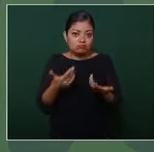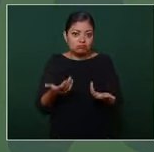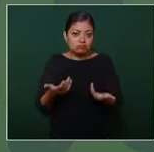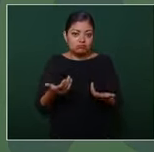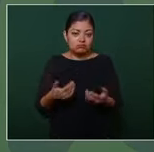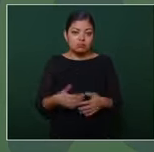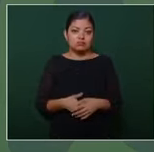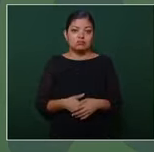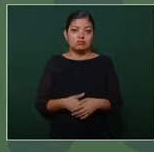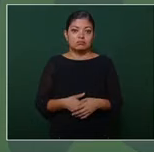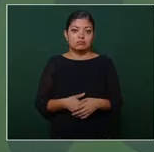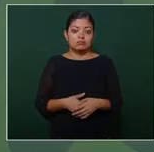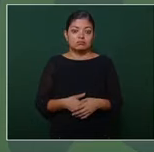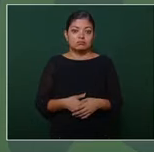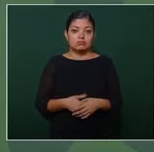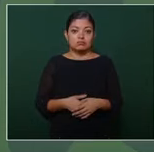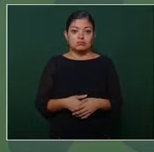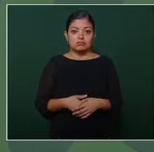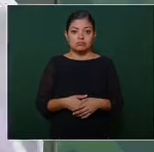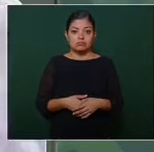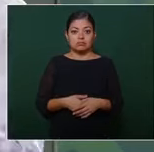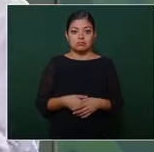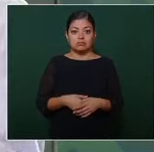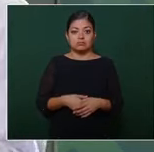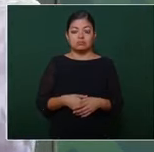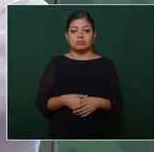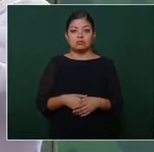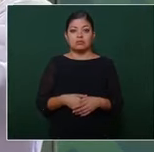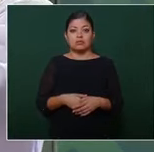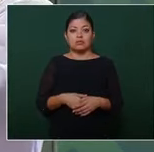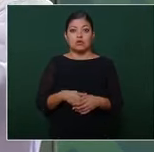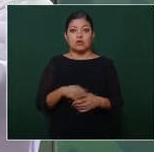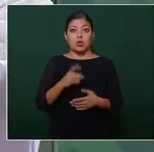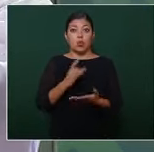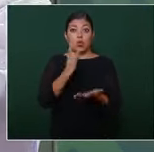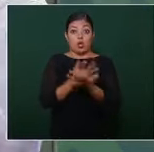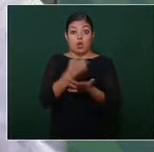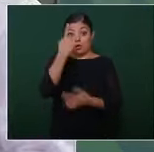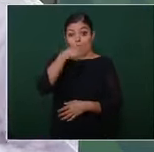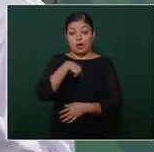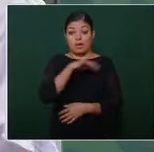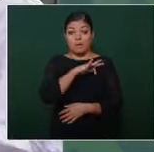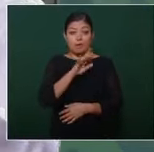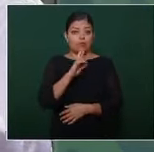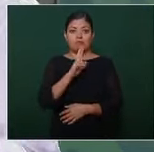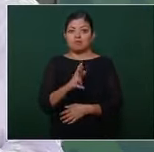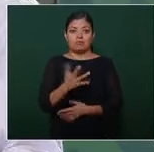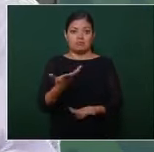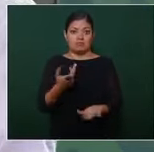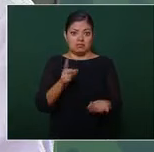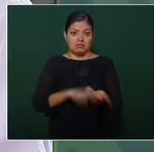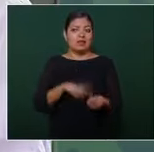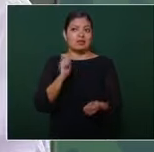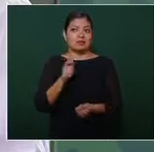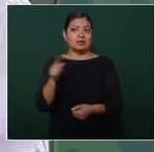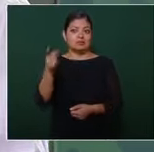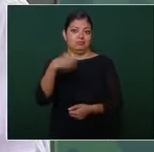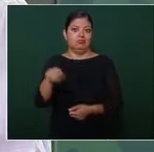y no es sólo para poder responder sino es una cuestión de convicción